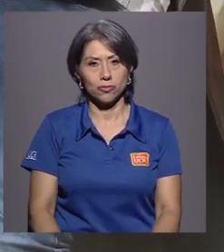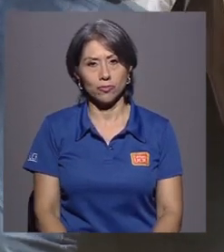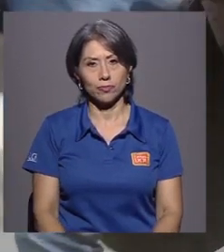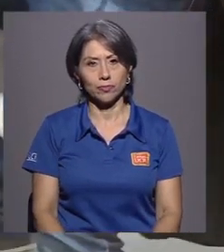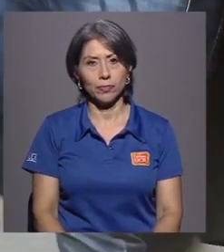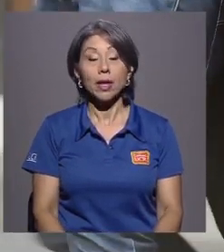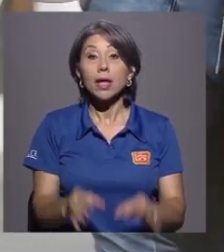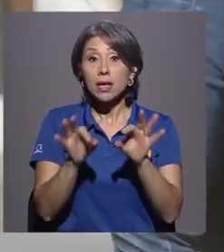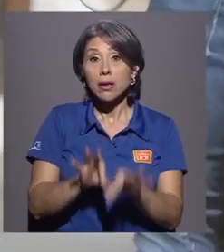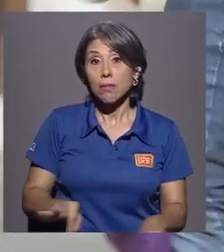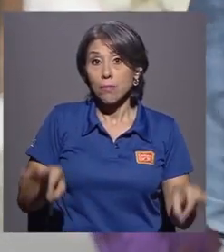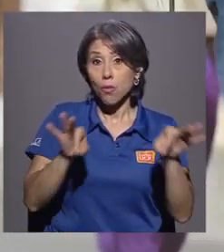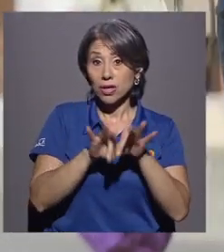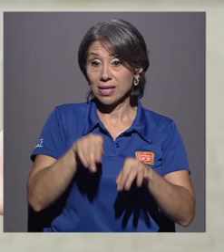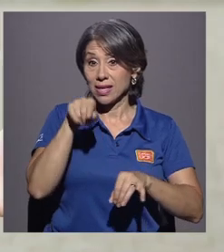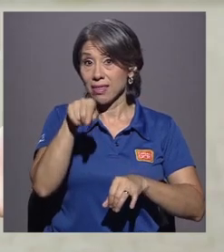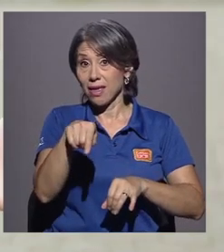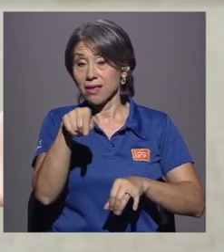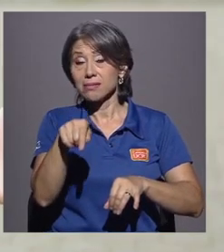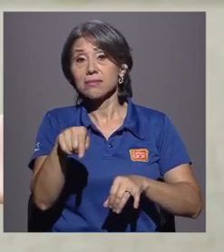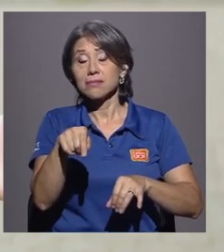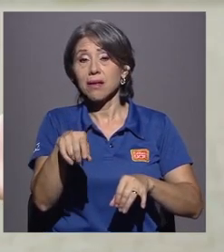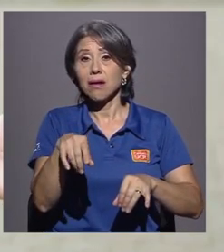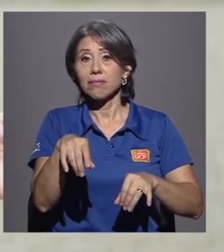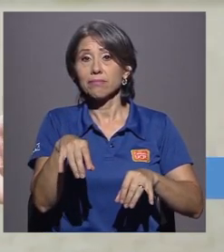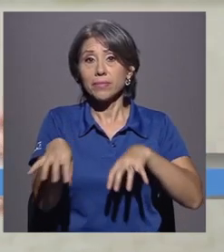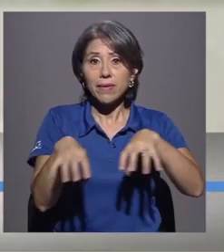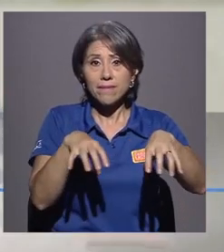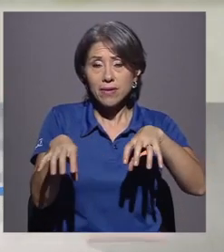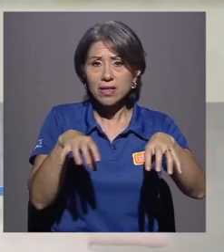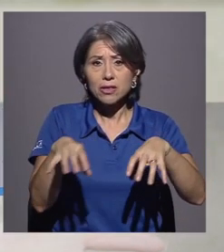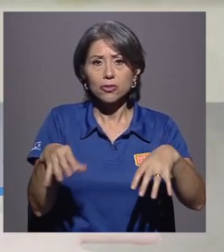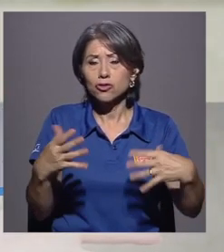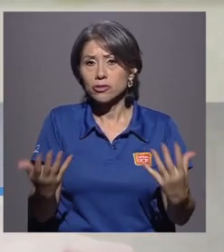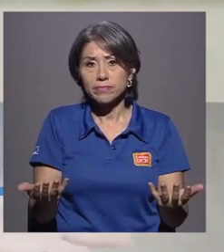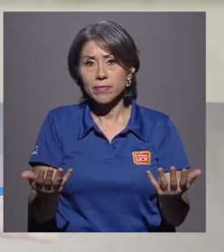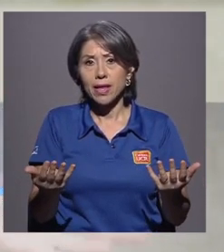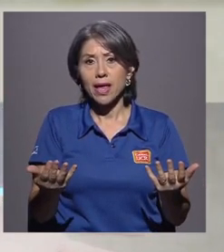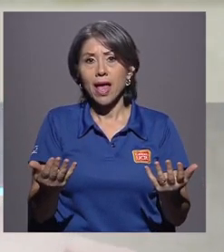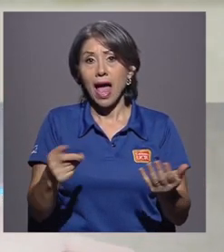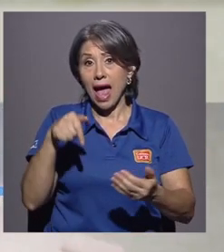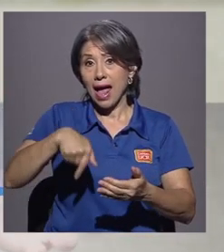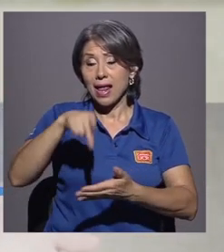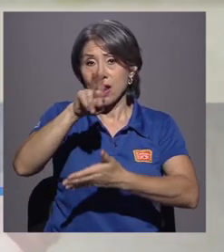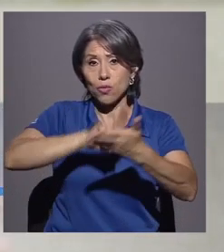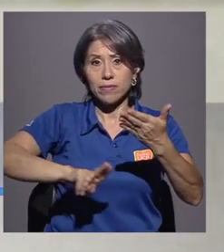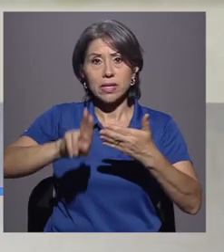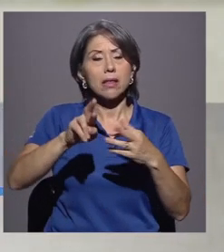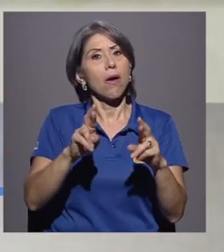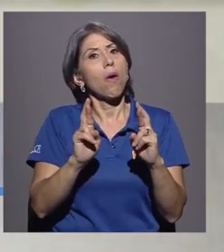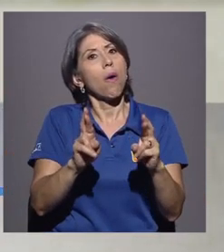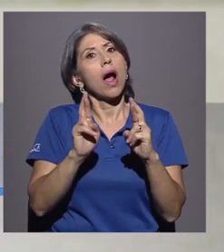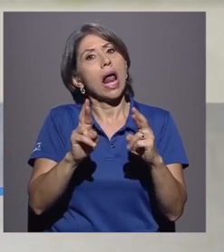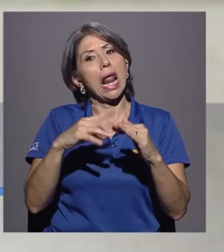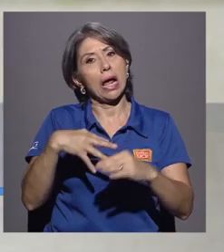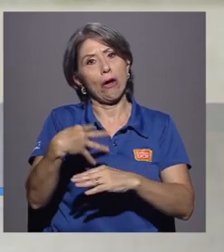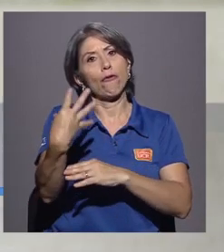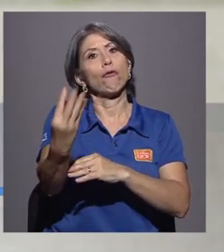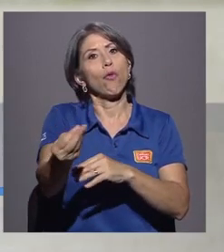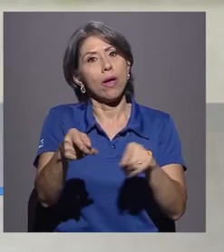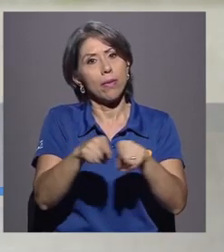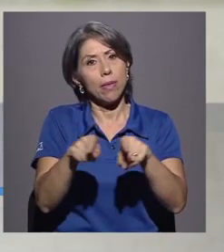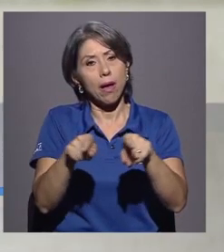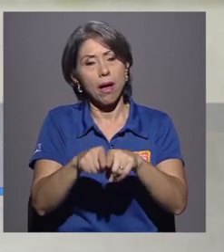La importancia de este tipo de eventos en la universidad y ojalá más allá de la